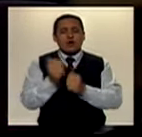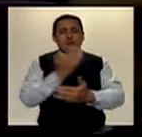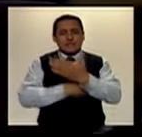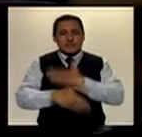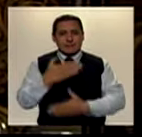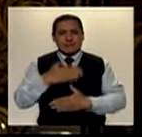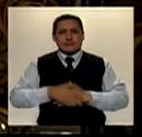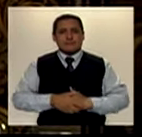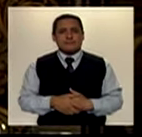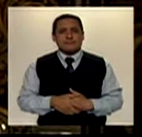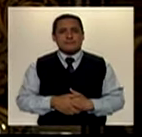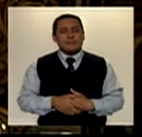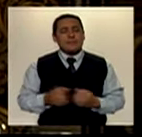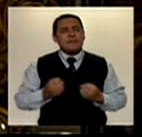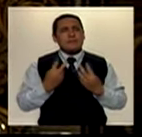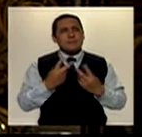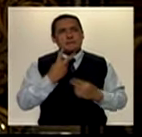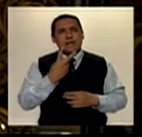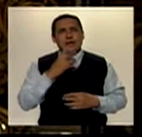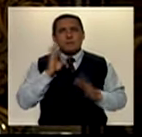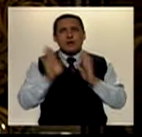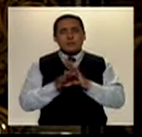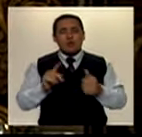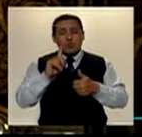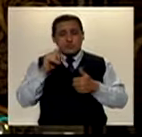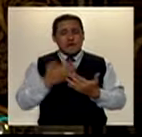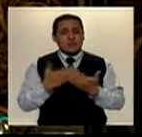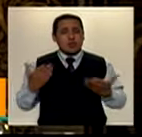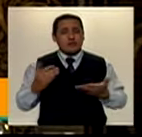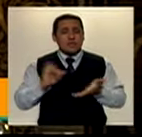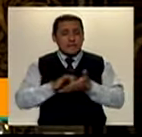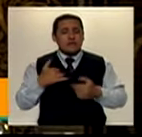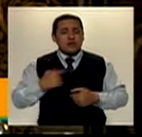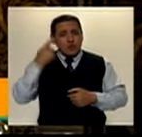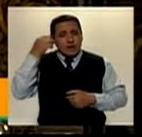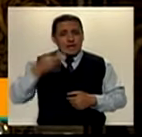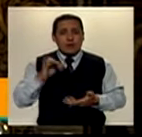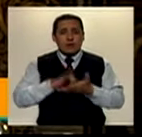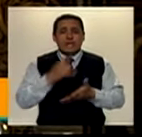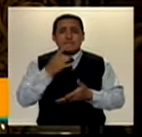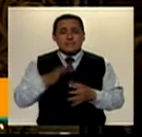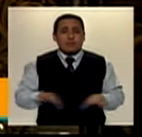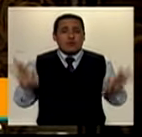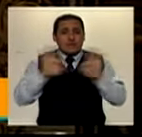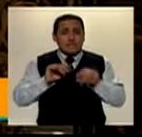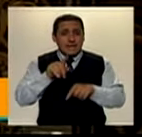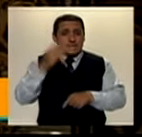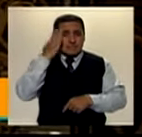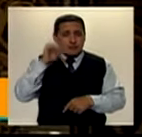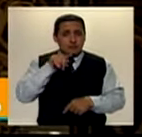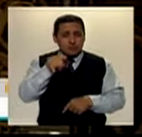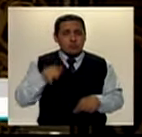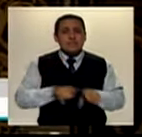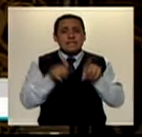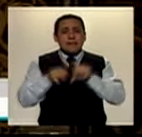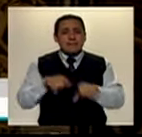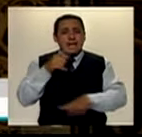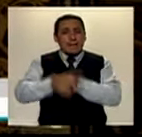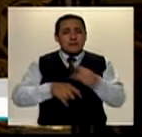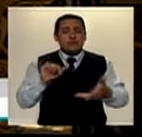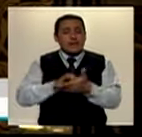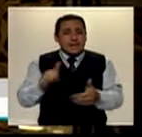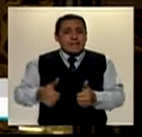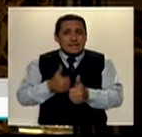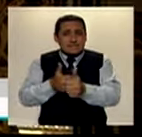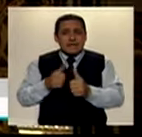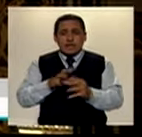con discapacidad. Mira, una de las primeras cosas Jaime, que creo que es importante que sepas tú y sobre todo las personas que te